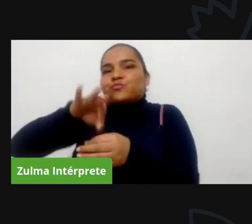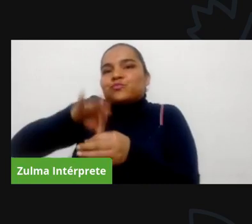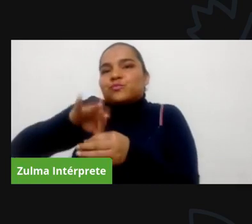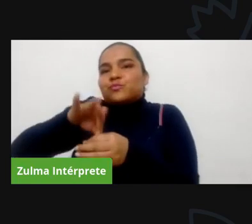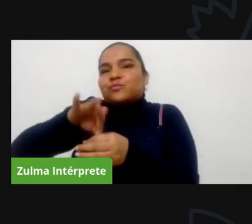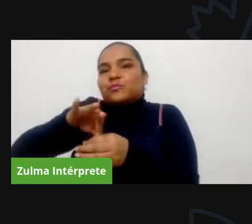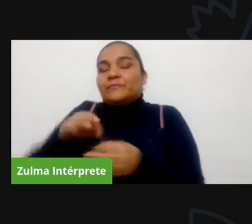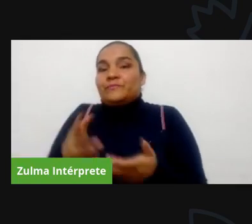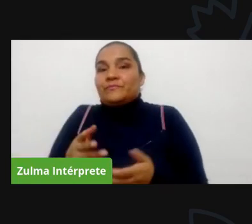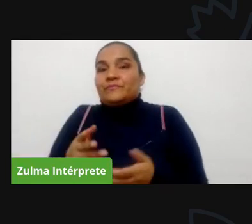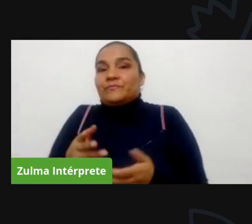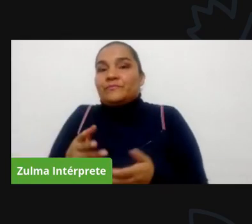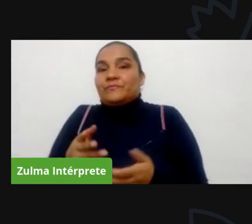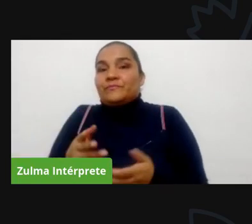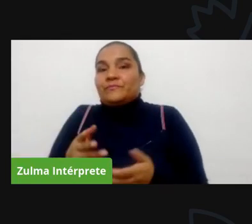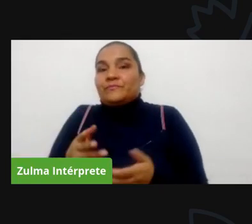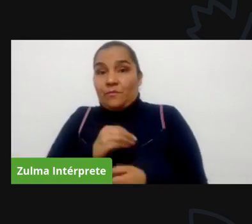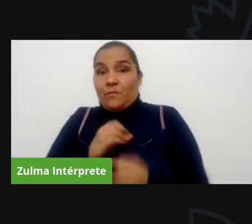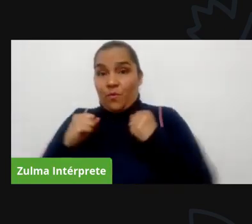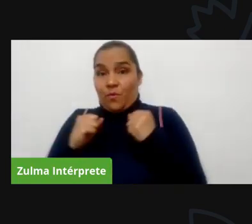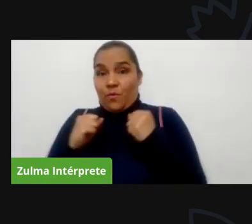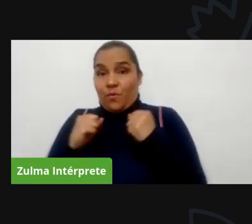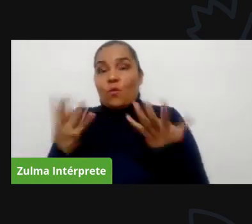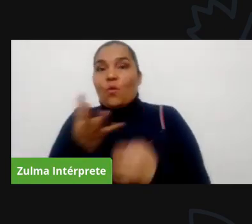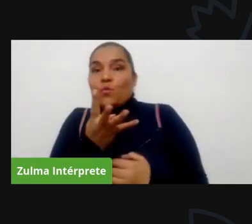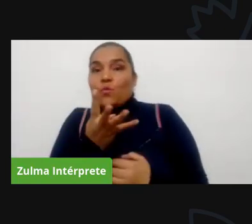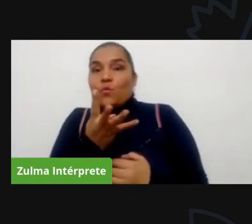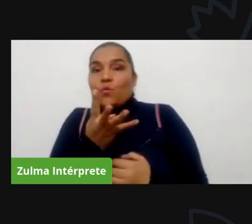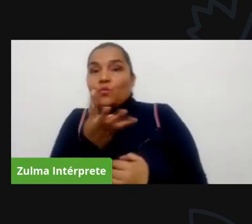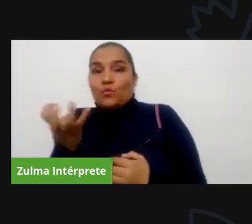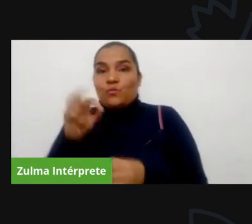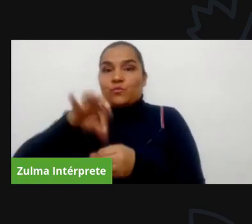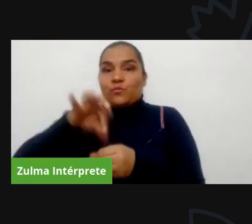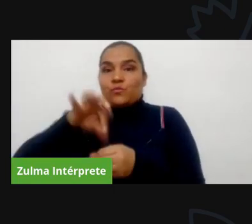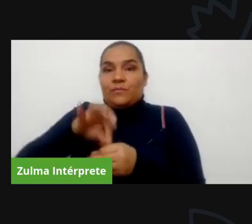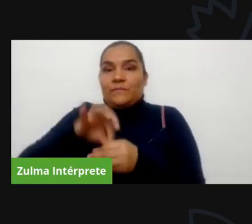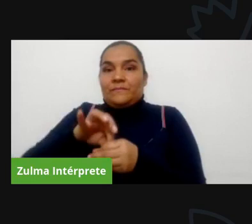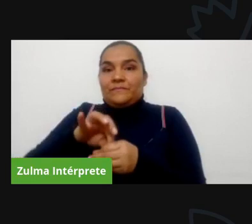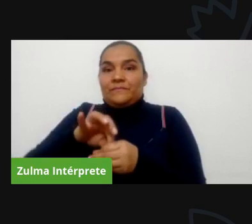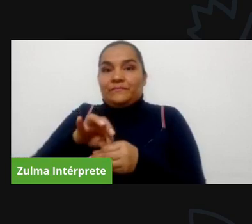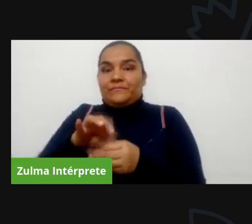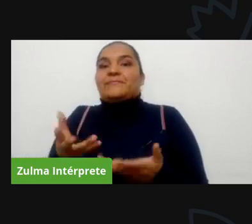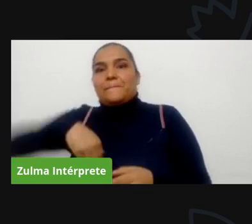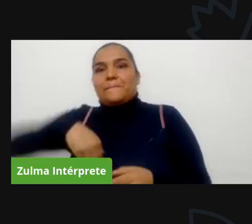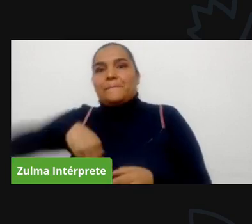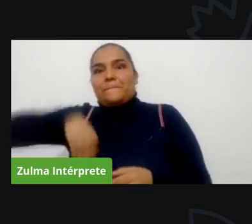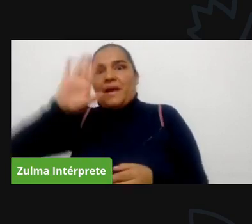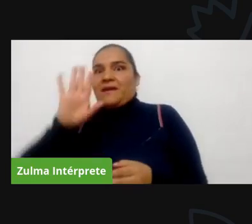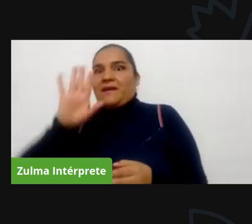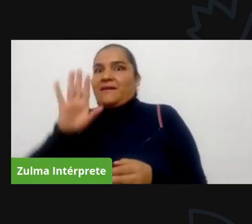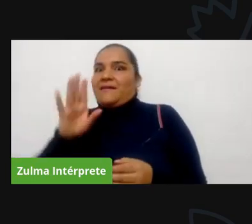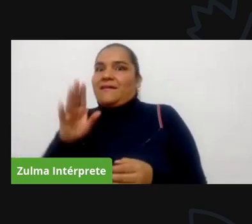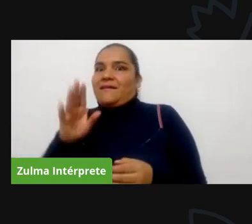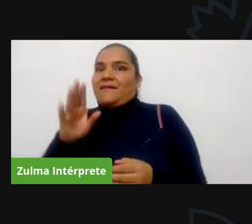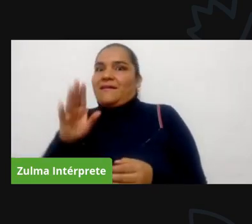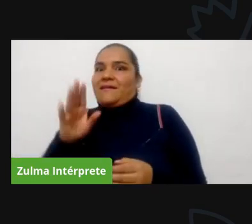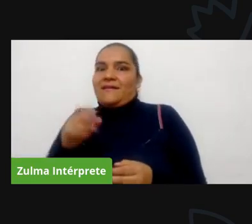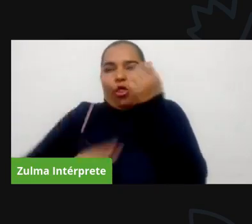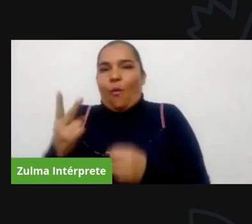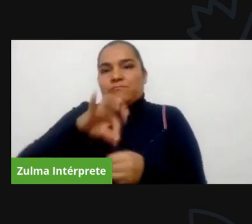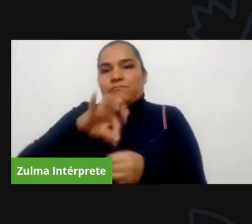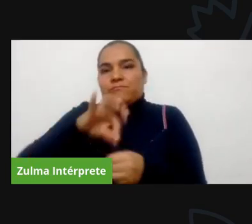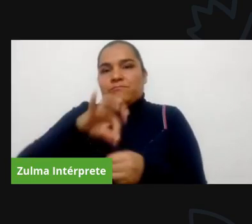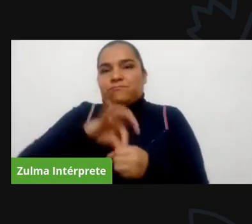duplicando el número de puestos de votación en la ciudad de bogotá esa es la dimensión de las elecciones de las juntas de